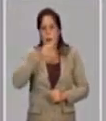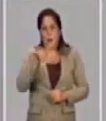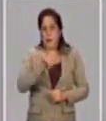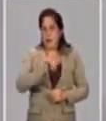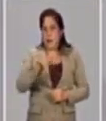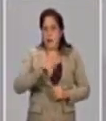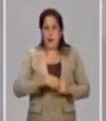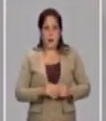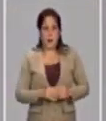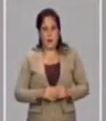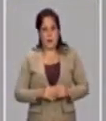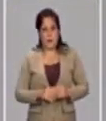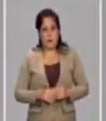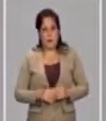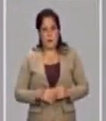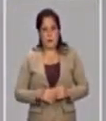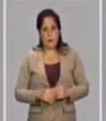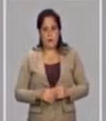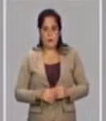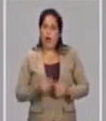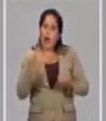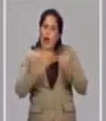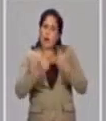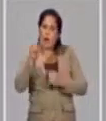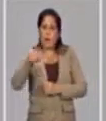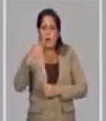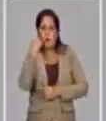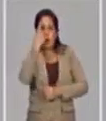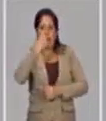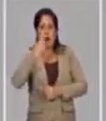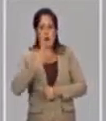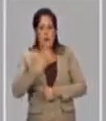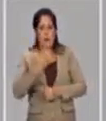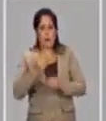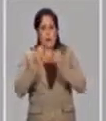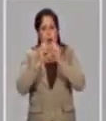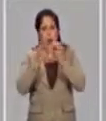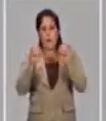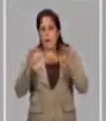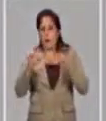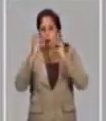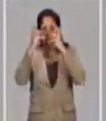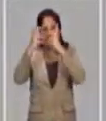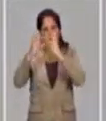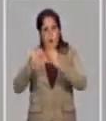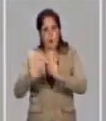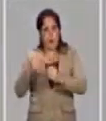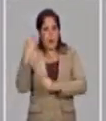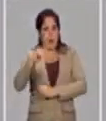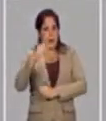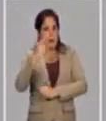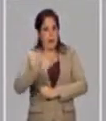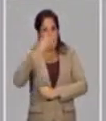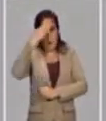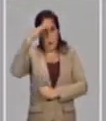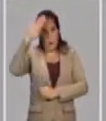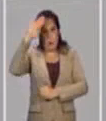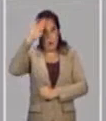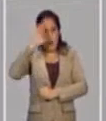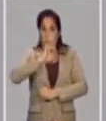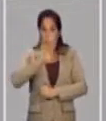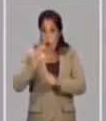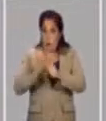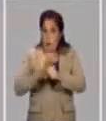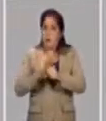yo quisiera decir también de que, bueno, algunos se preguntan que las publicaciones de los resultados de los ensayos cubanos,